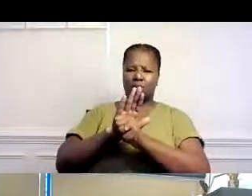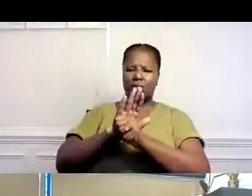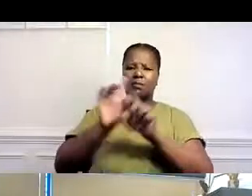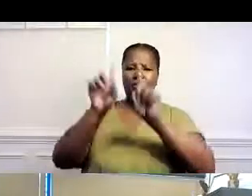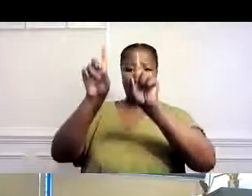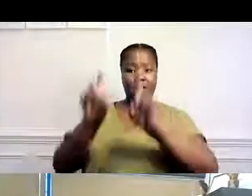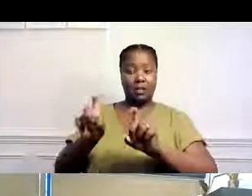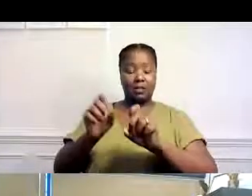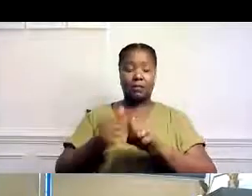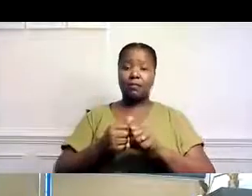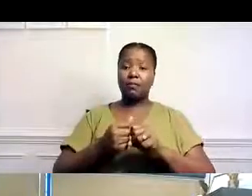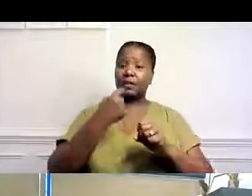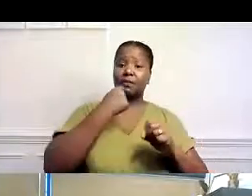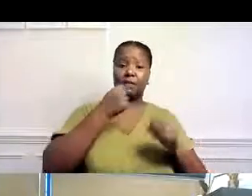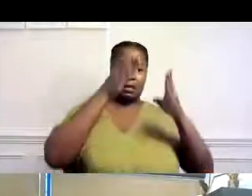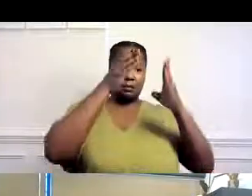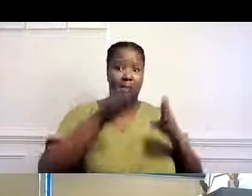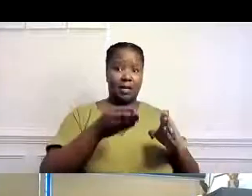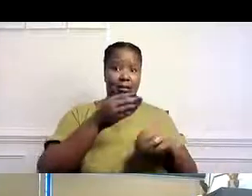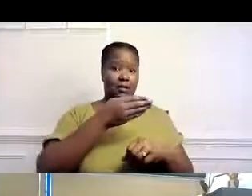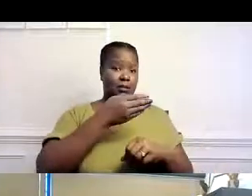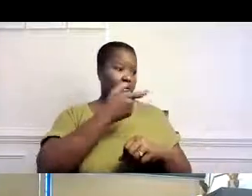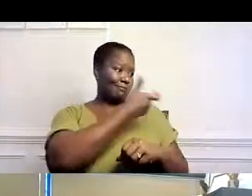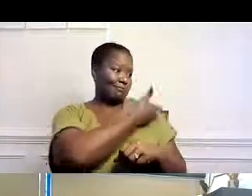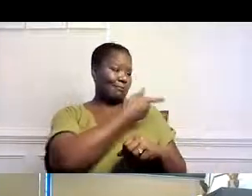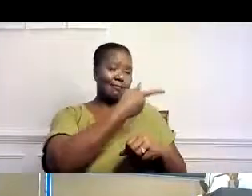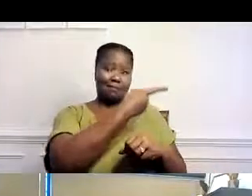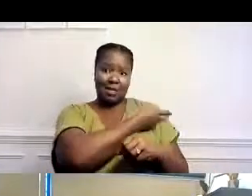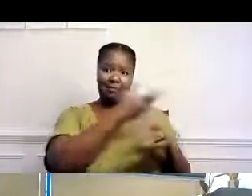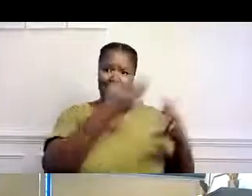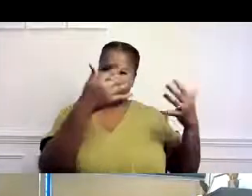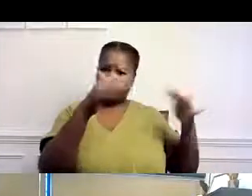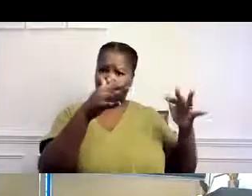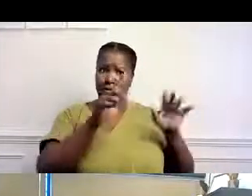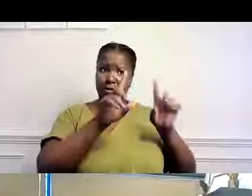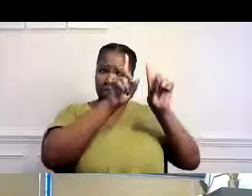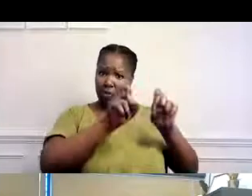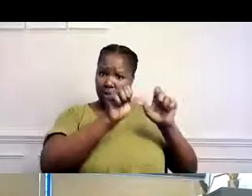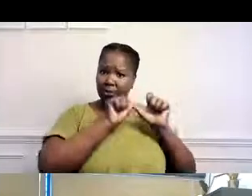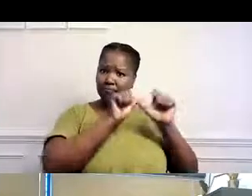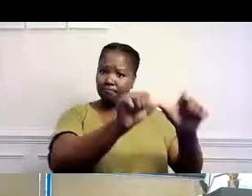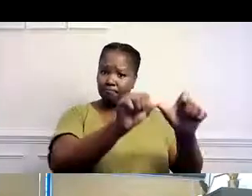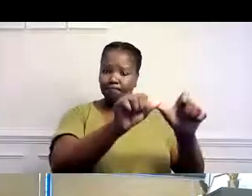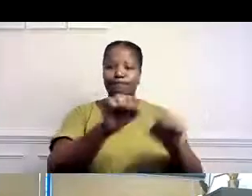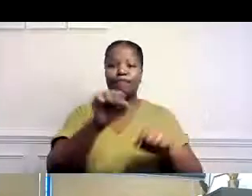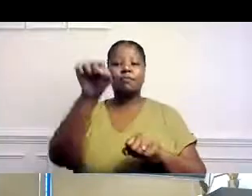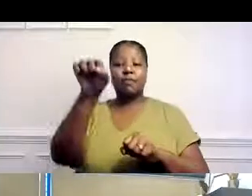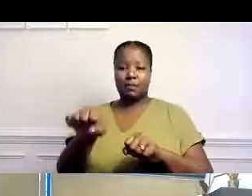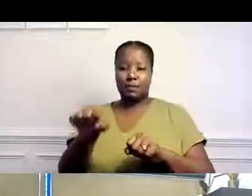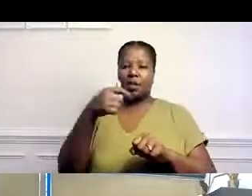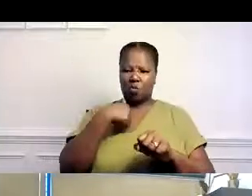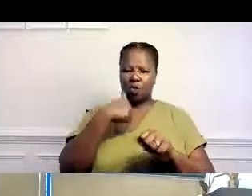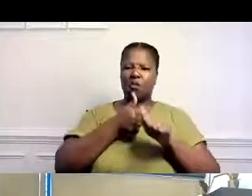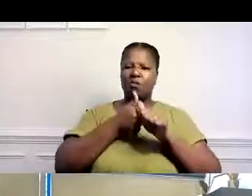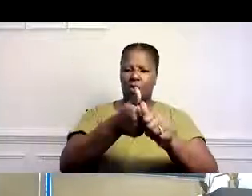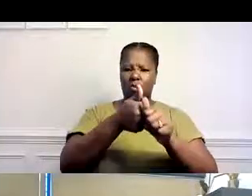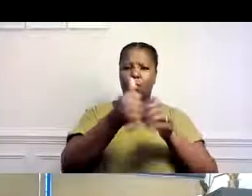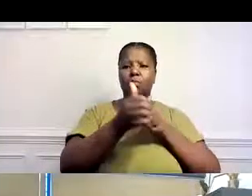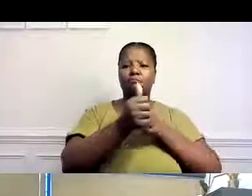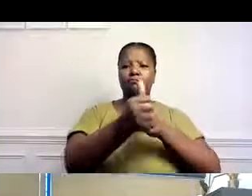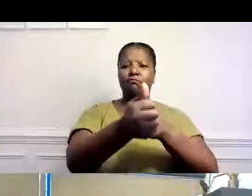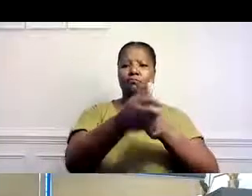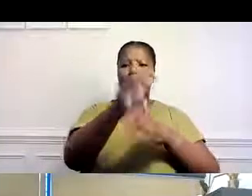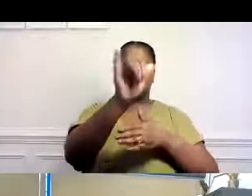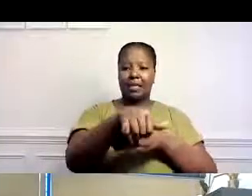reciban la prueba. Ahora, también existe la pregunta de personas vacunadas. Si deberían aún así hacerse la prueba.